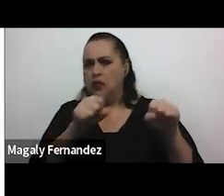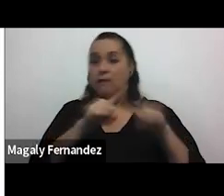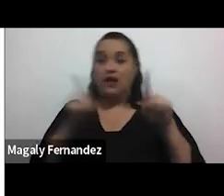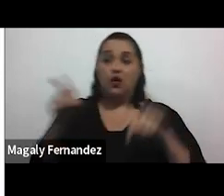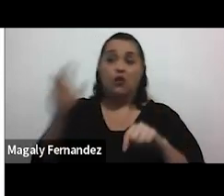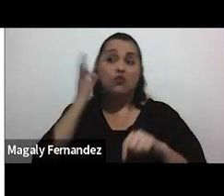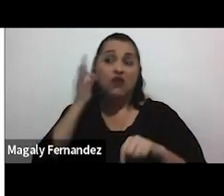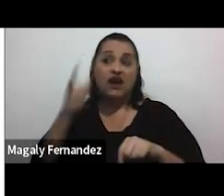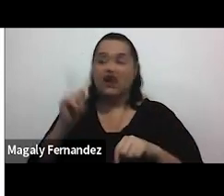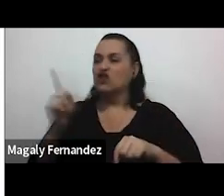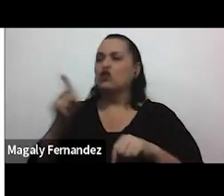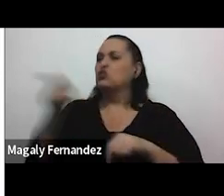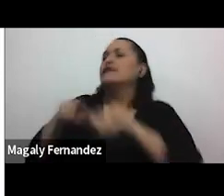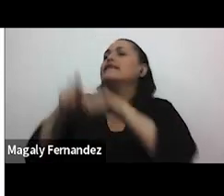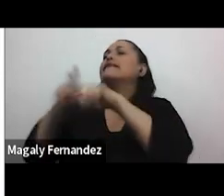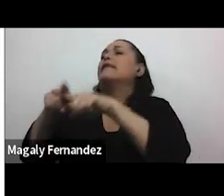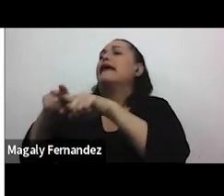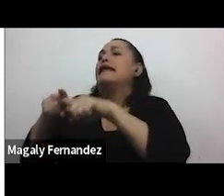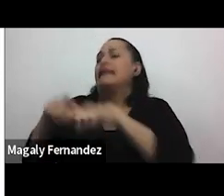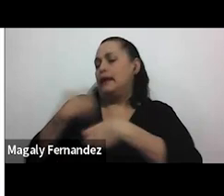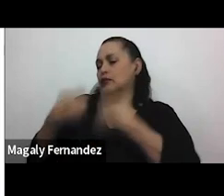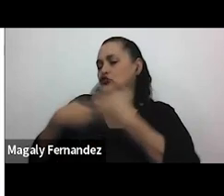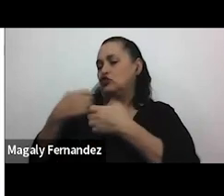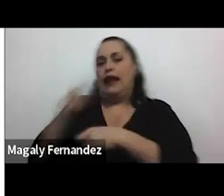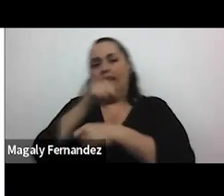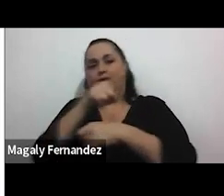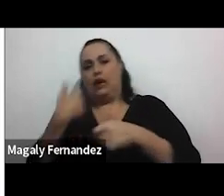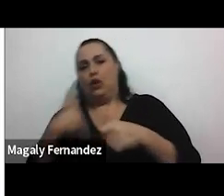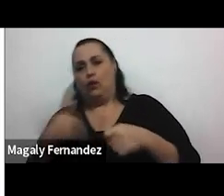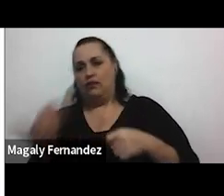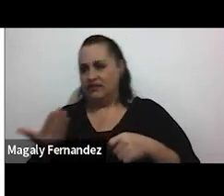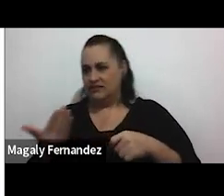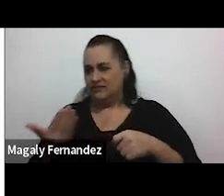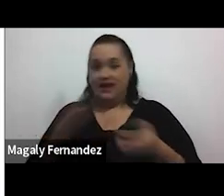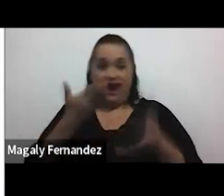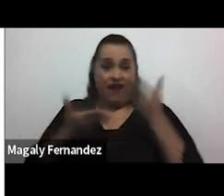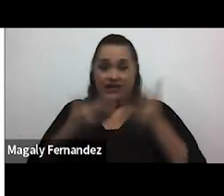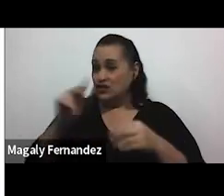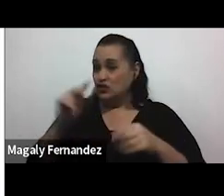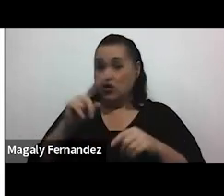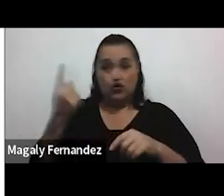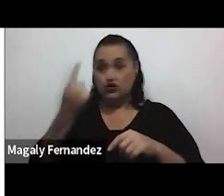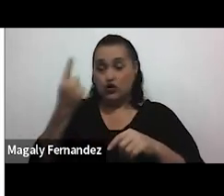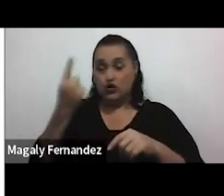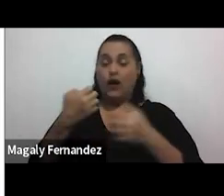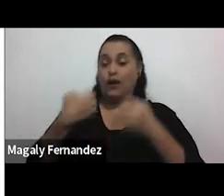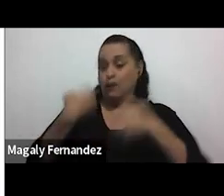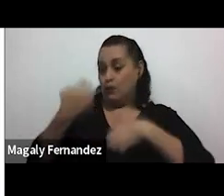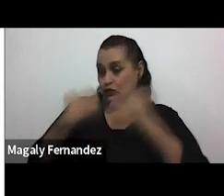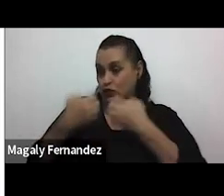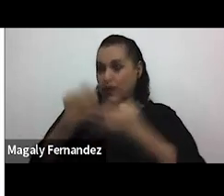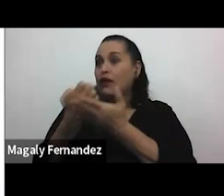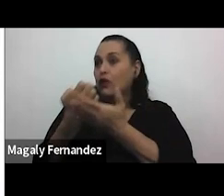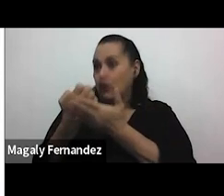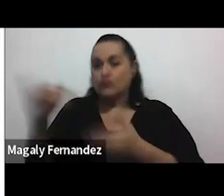se les presiona por depender emocionalmente de sus parejas. Y a veces no solo emocionalmente, sino también económicamente. Y